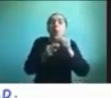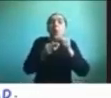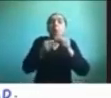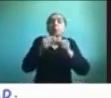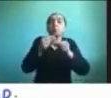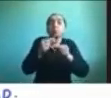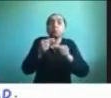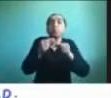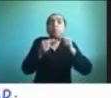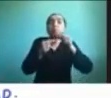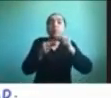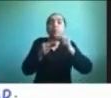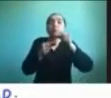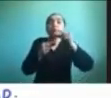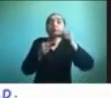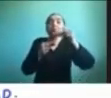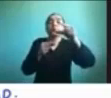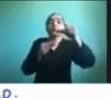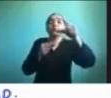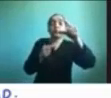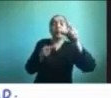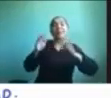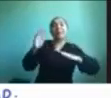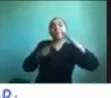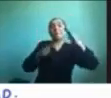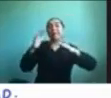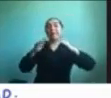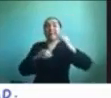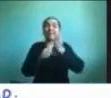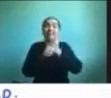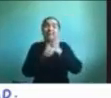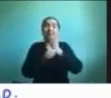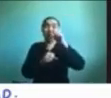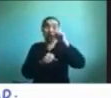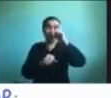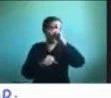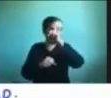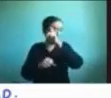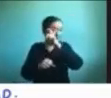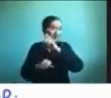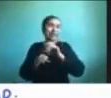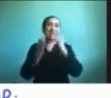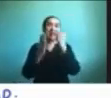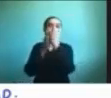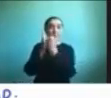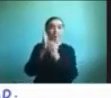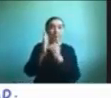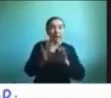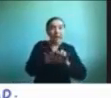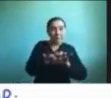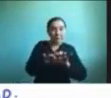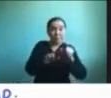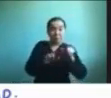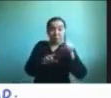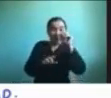ir aumentando a medida que aumentando la complejidad de la tarea del software o aplicación que estamos utilizando